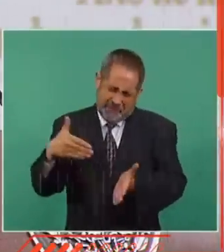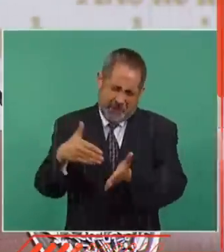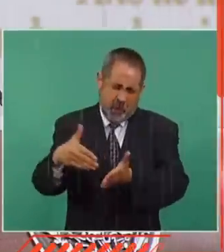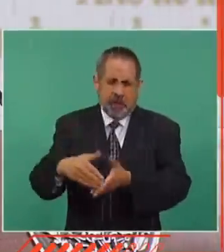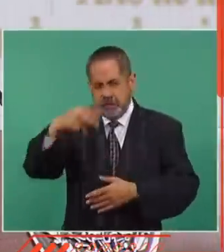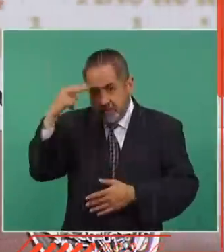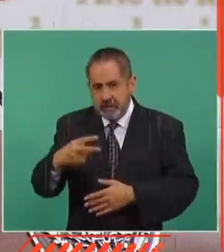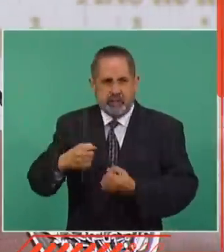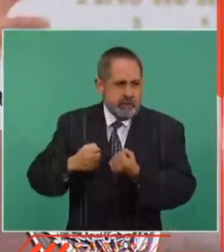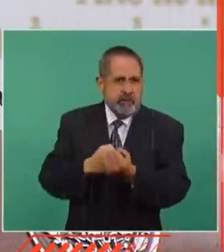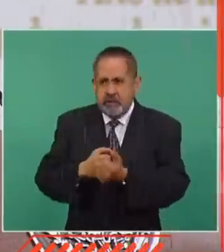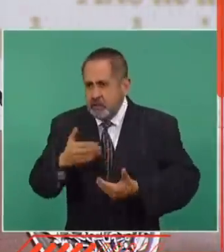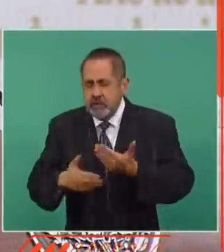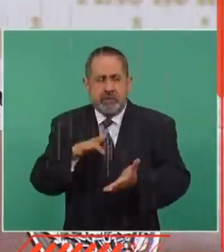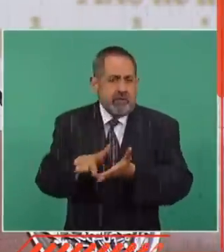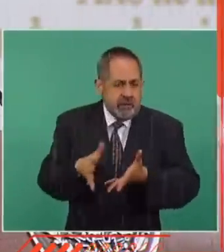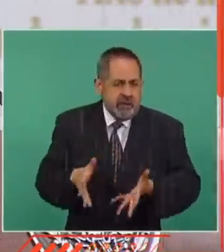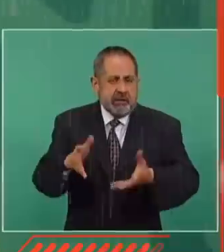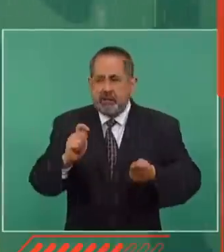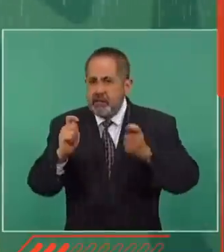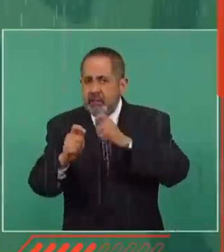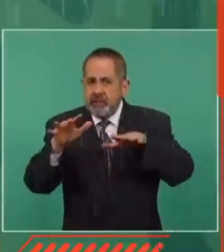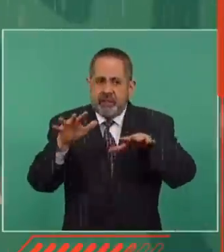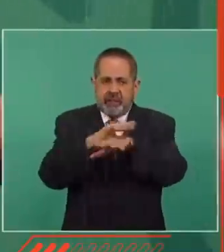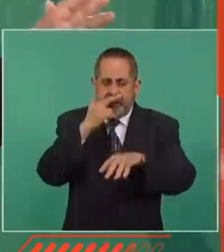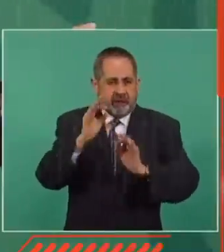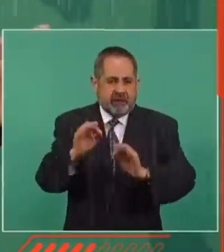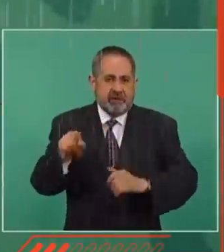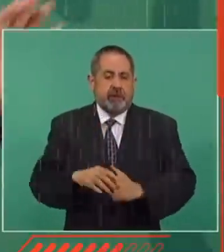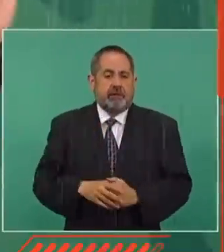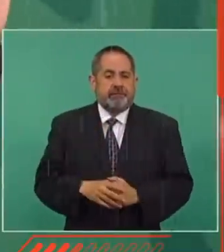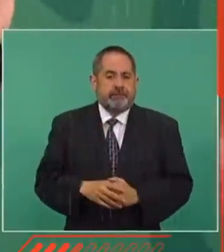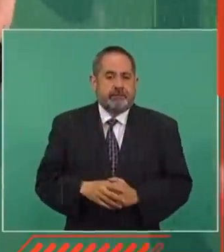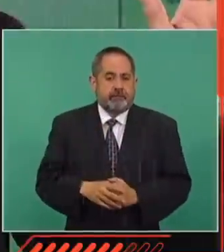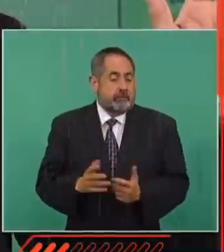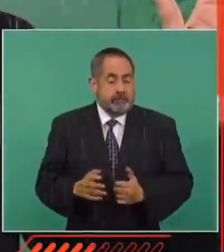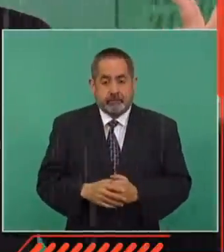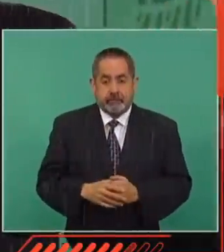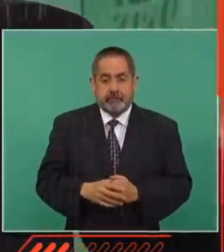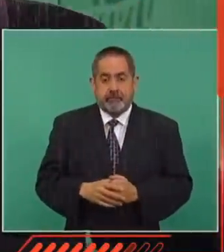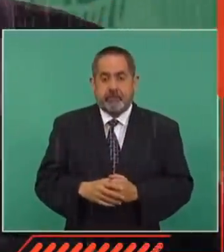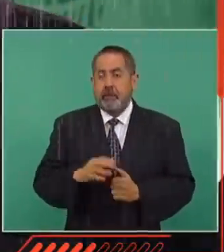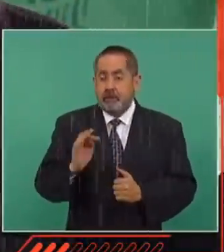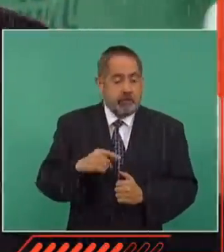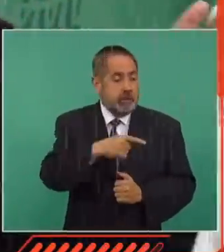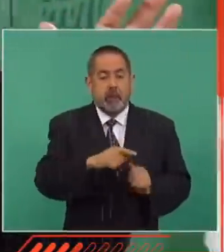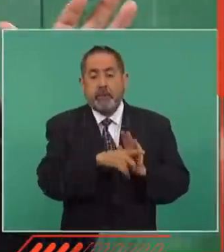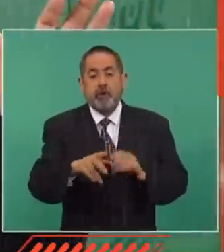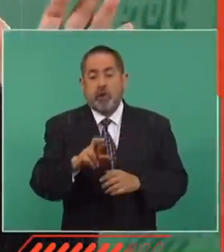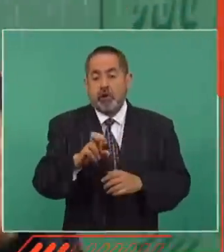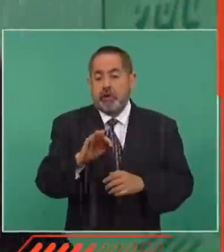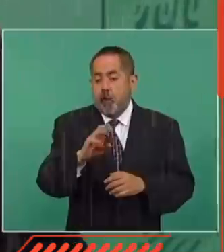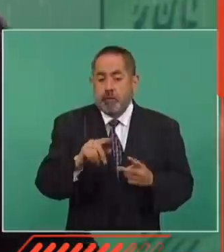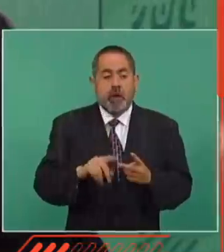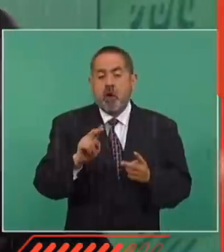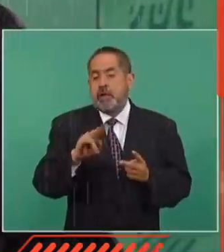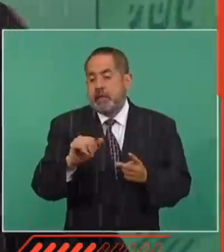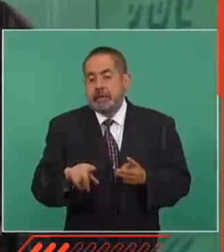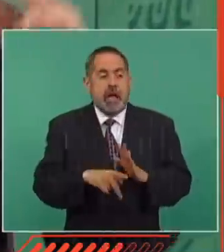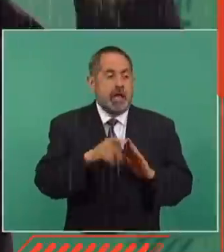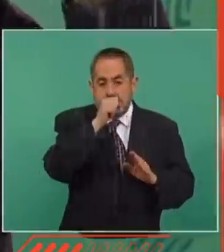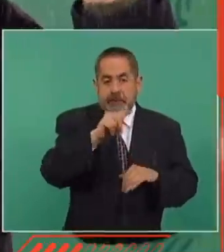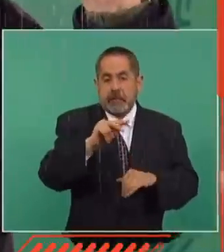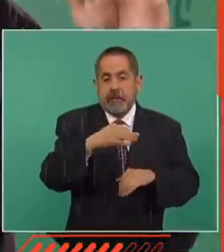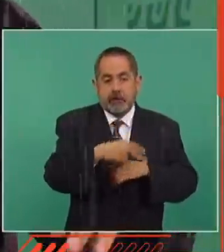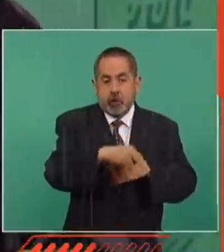mexicanos, los que están impulsando la transformación del país. Si no, ya el Reforma y el Universal y las